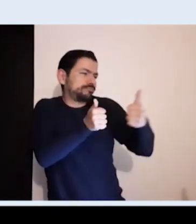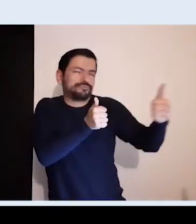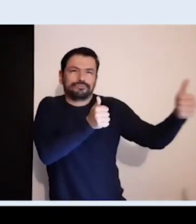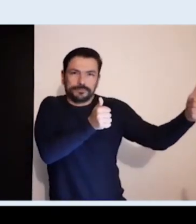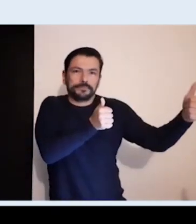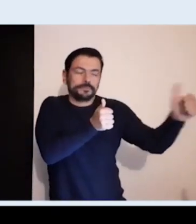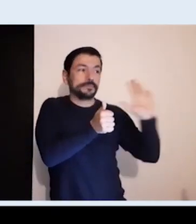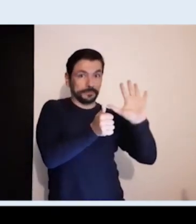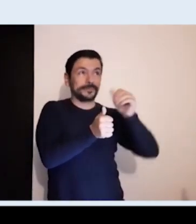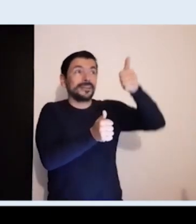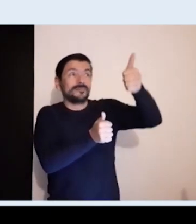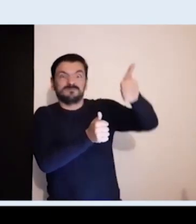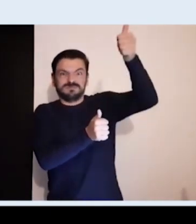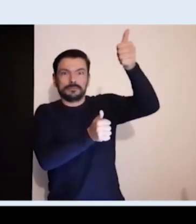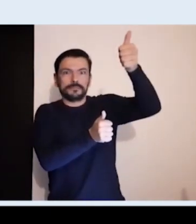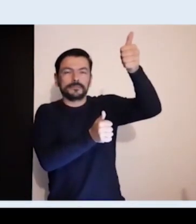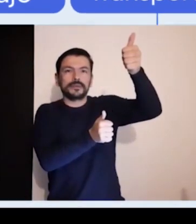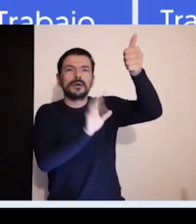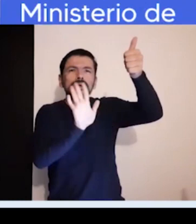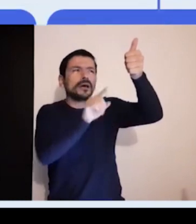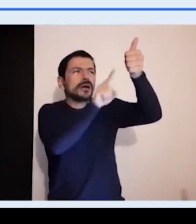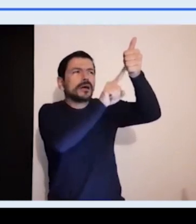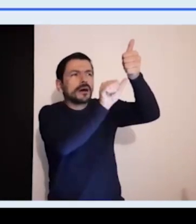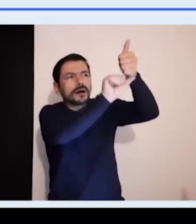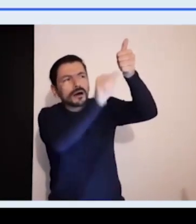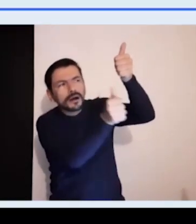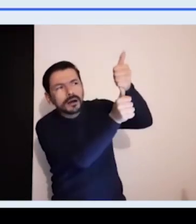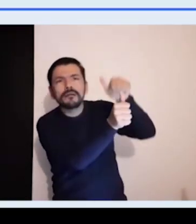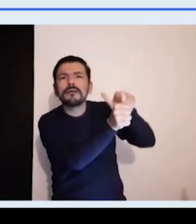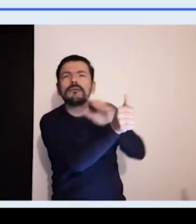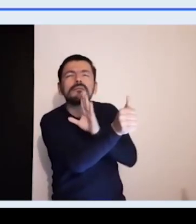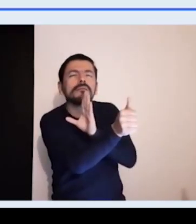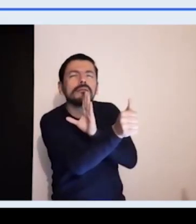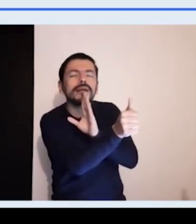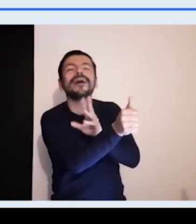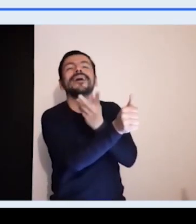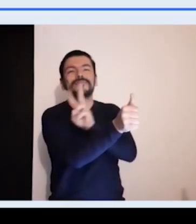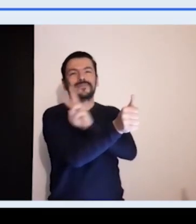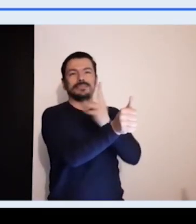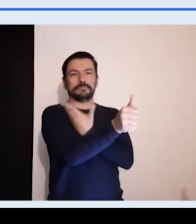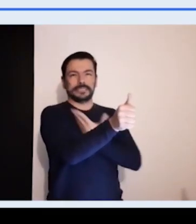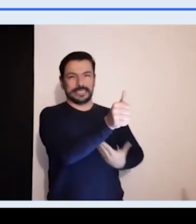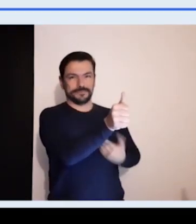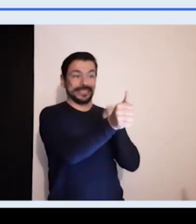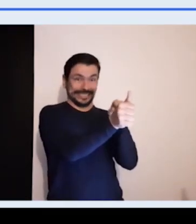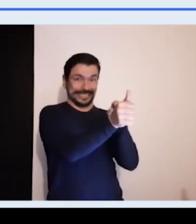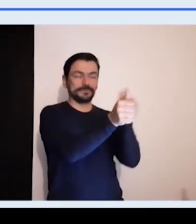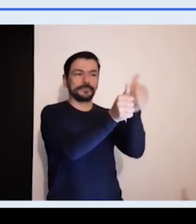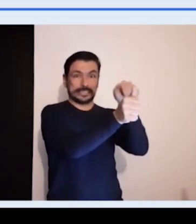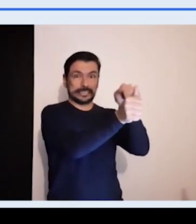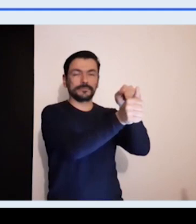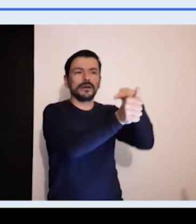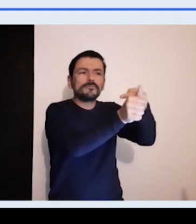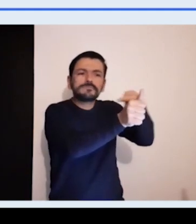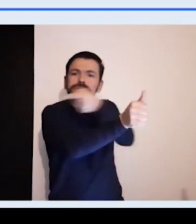o del Deporte, Ministerio del Interior y otros ministerios e instancias del Ejecutivo que estructuralmente están